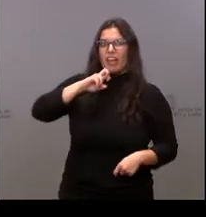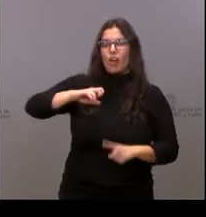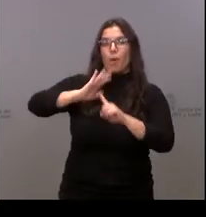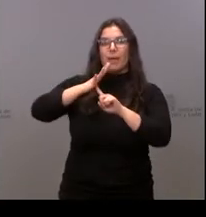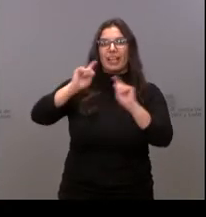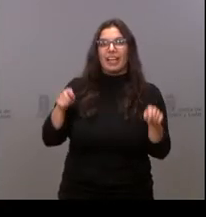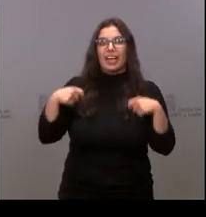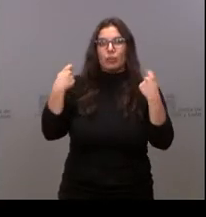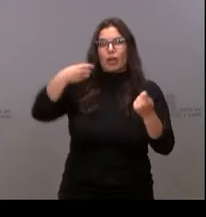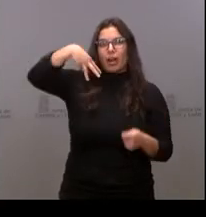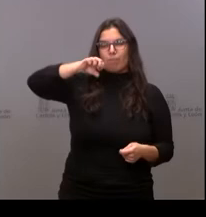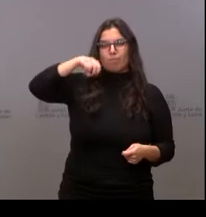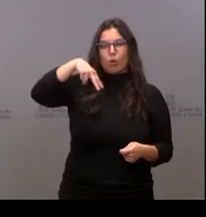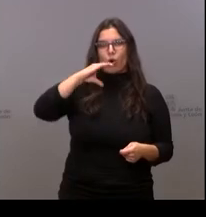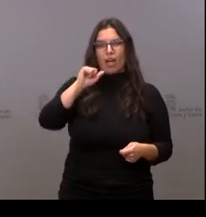Natural del Moncayo.